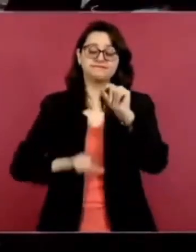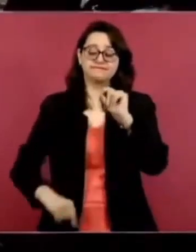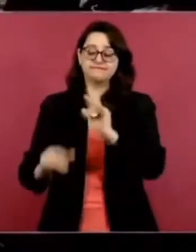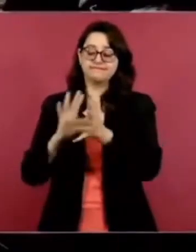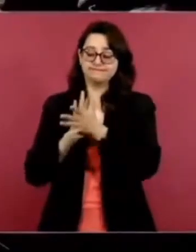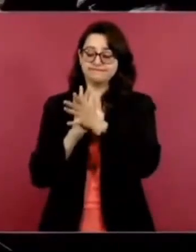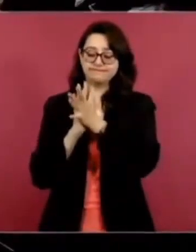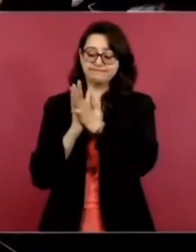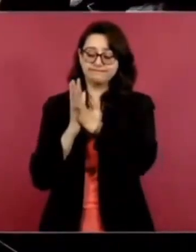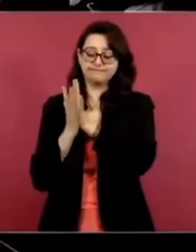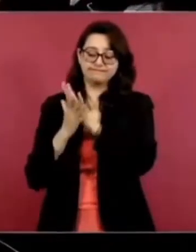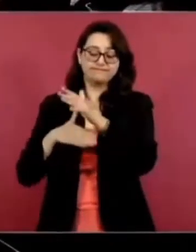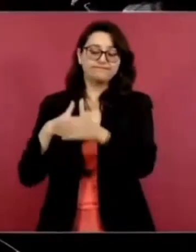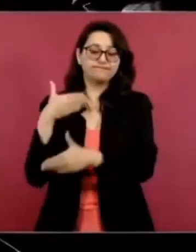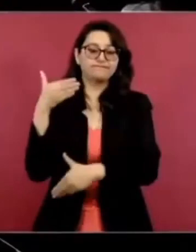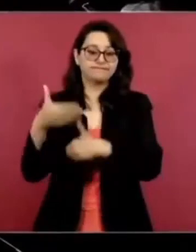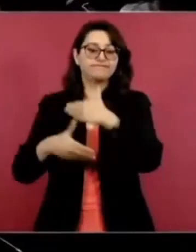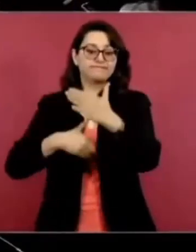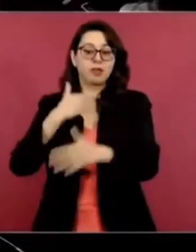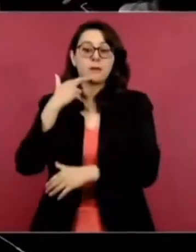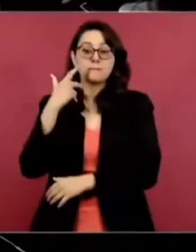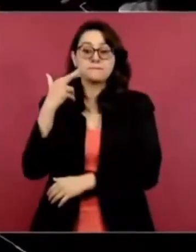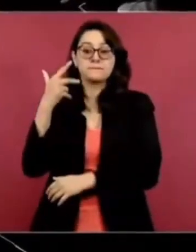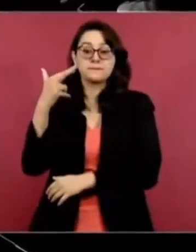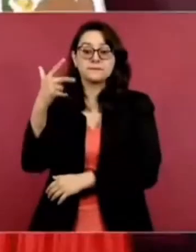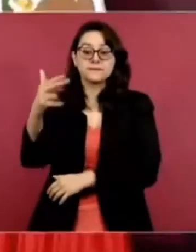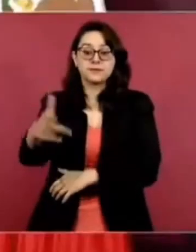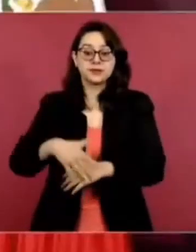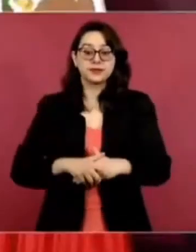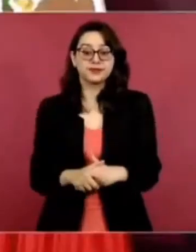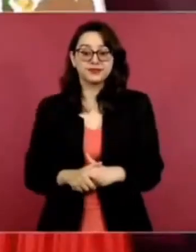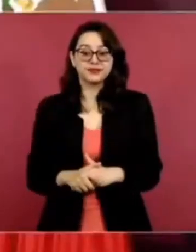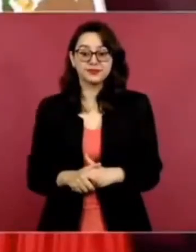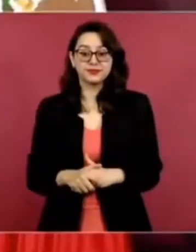¿Cómo no van a estar molestos si sus amigos,